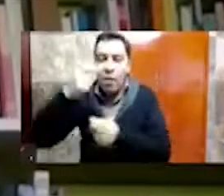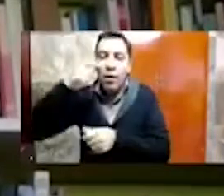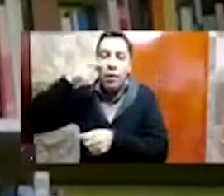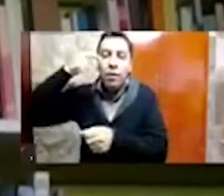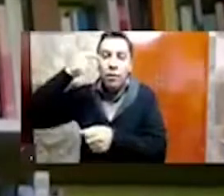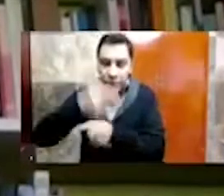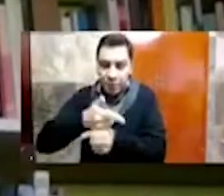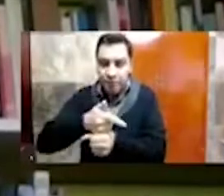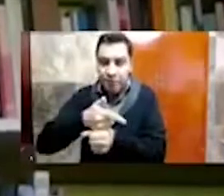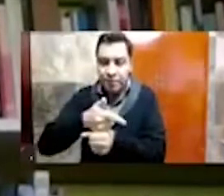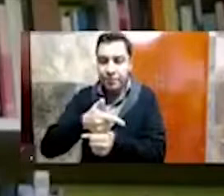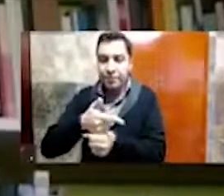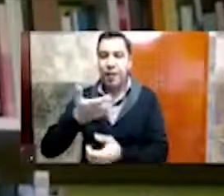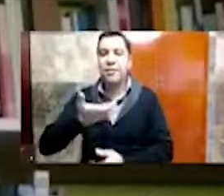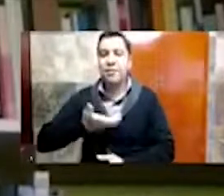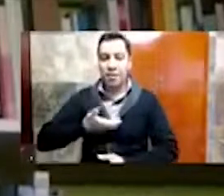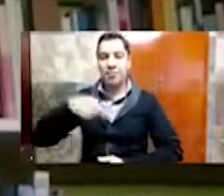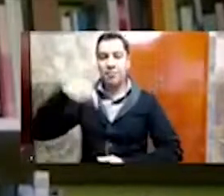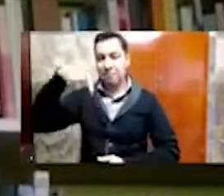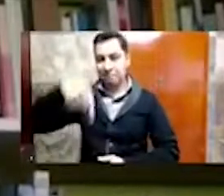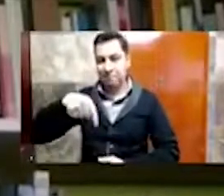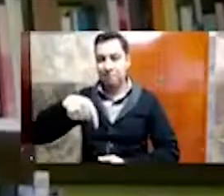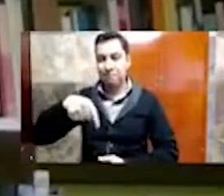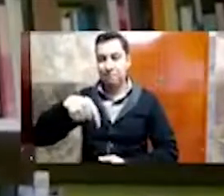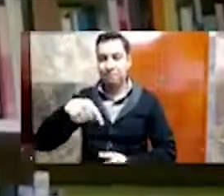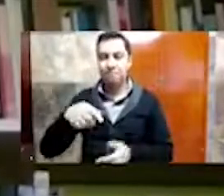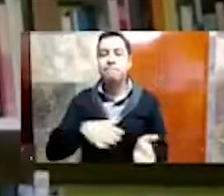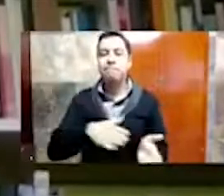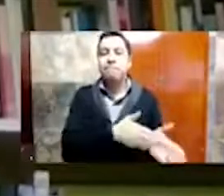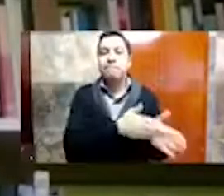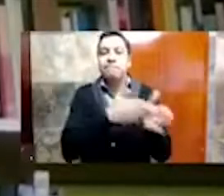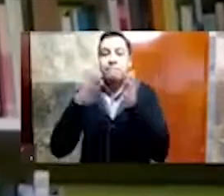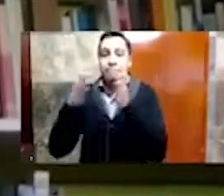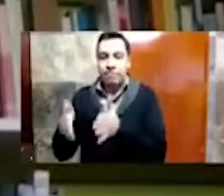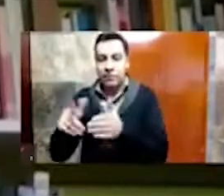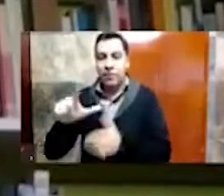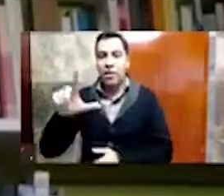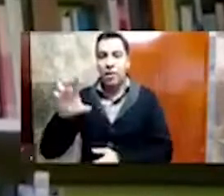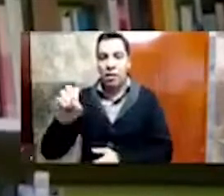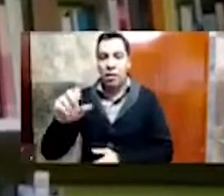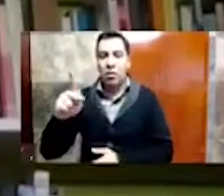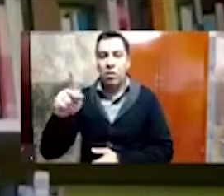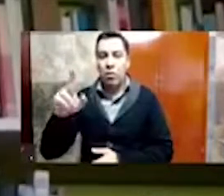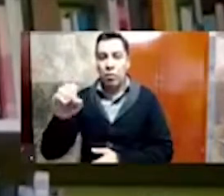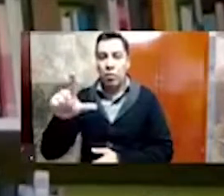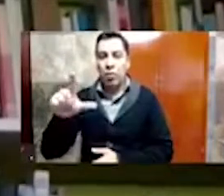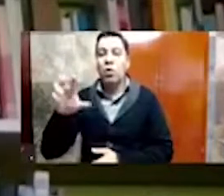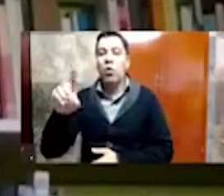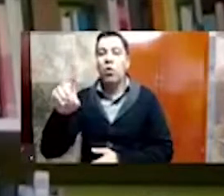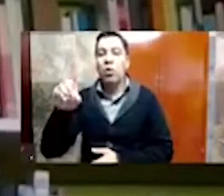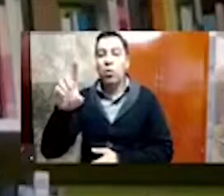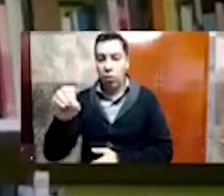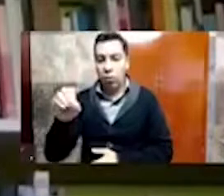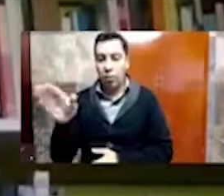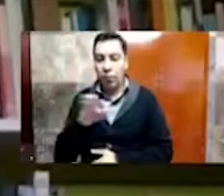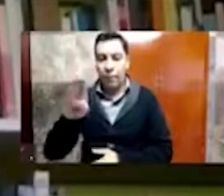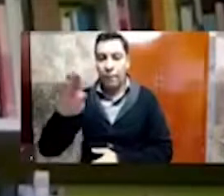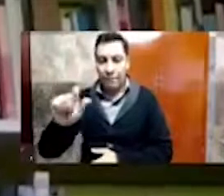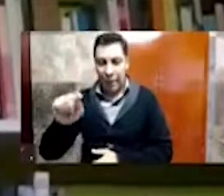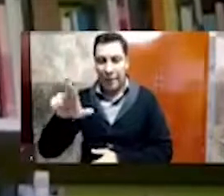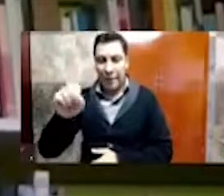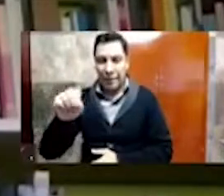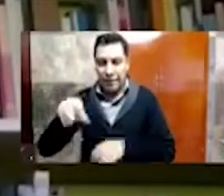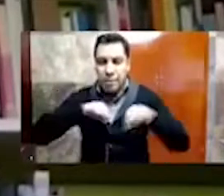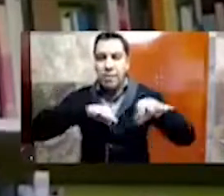posteriormente tenemos los trabajos de don Leopoldo Batres, que él trabaja en la calle de Guatemala,